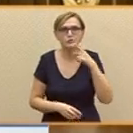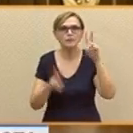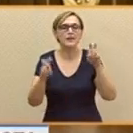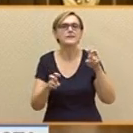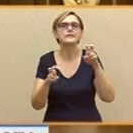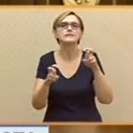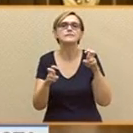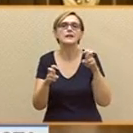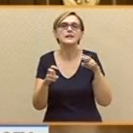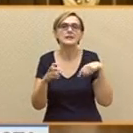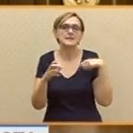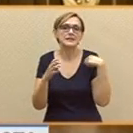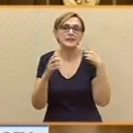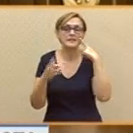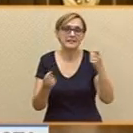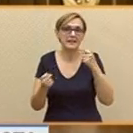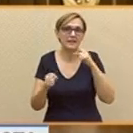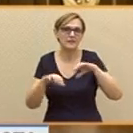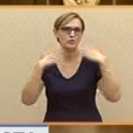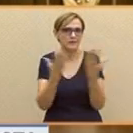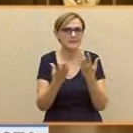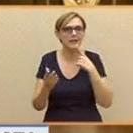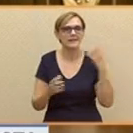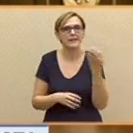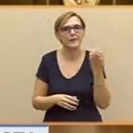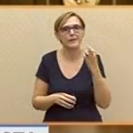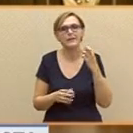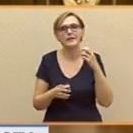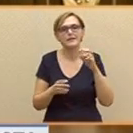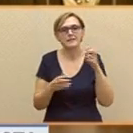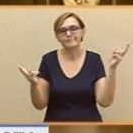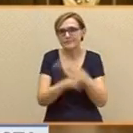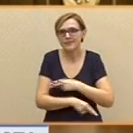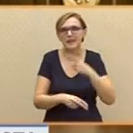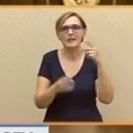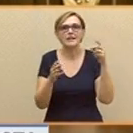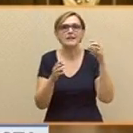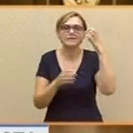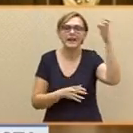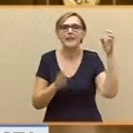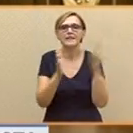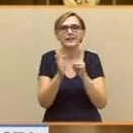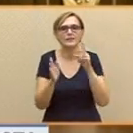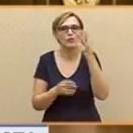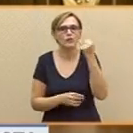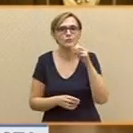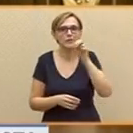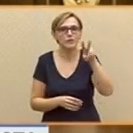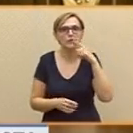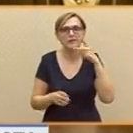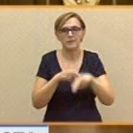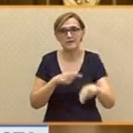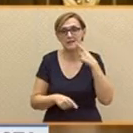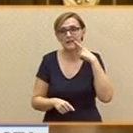realidad, lo que habría que hacer, señor Rajoy, es derogar el Real Decreto de 2012 y evitar que la sanidad privada siga parasitando el sistema